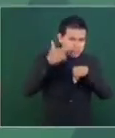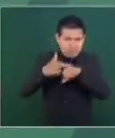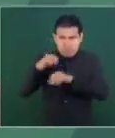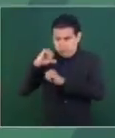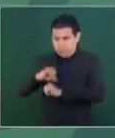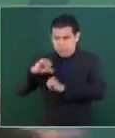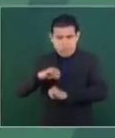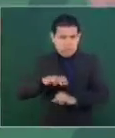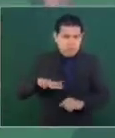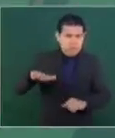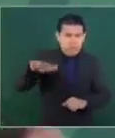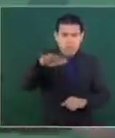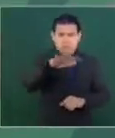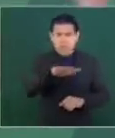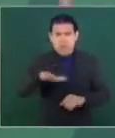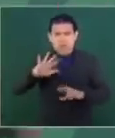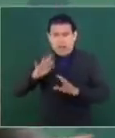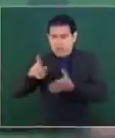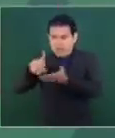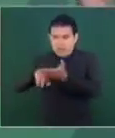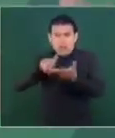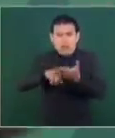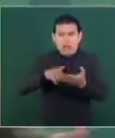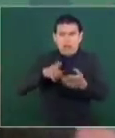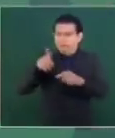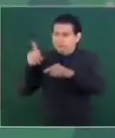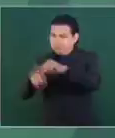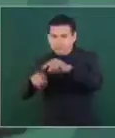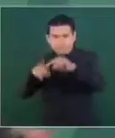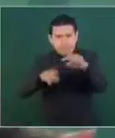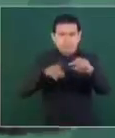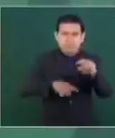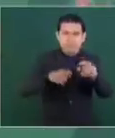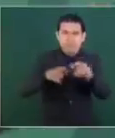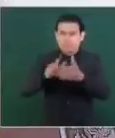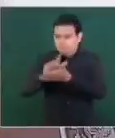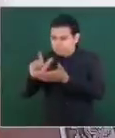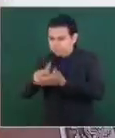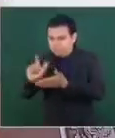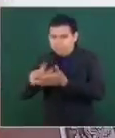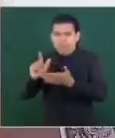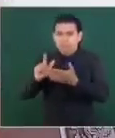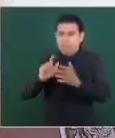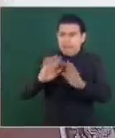Que haya cambios, o sea, que se sacudan.